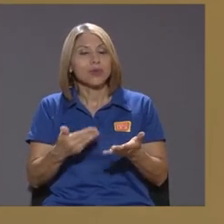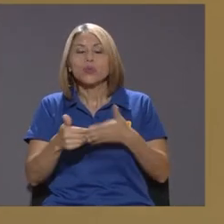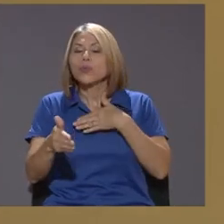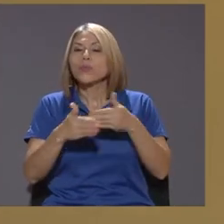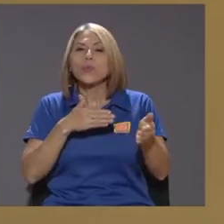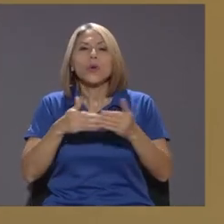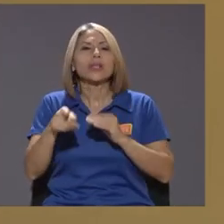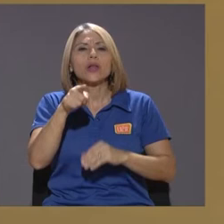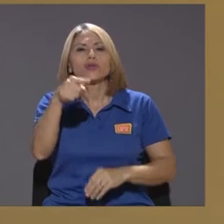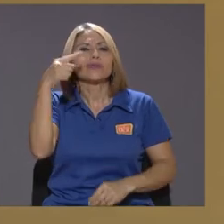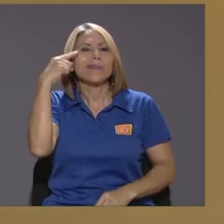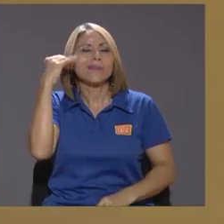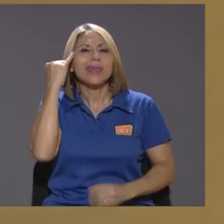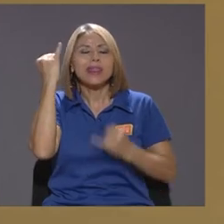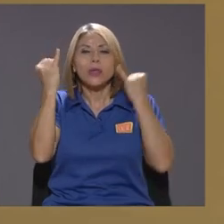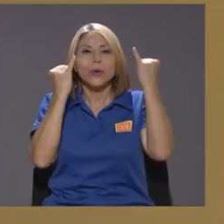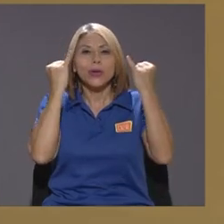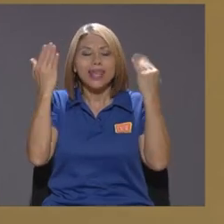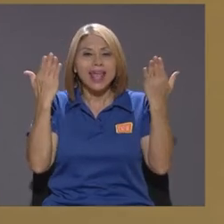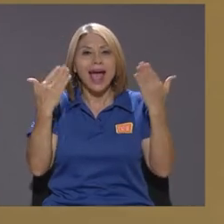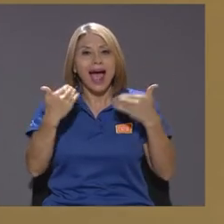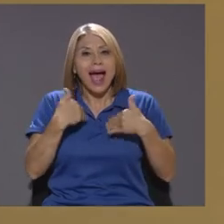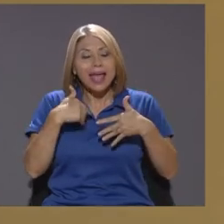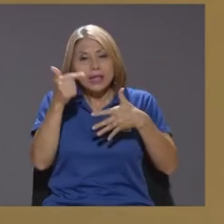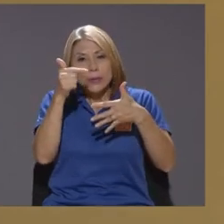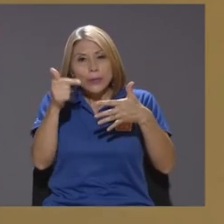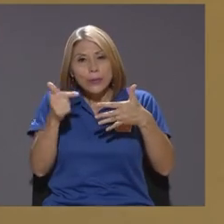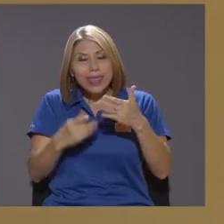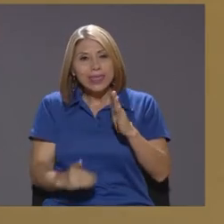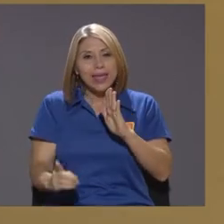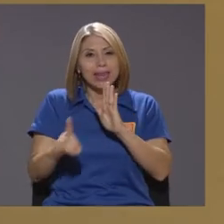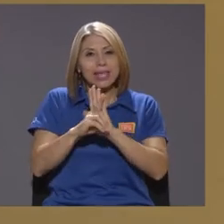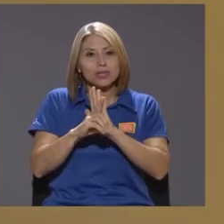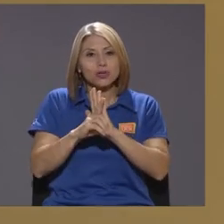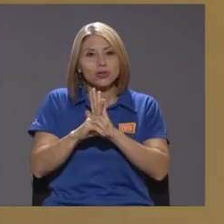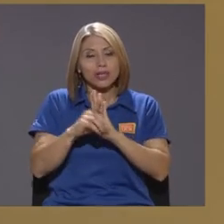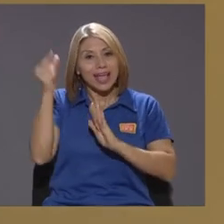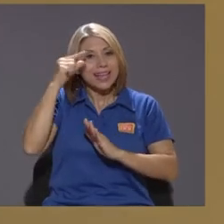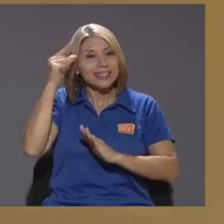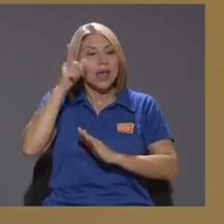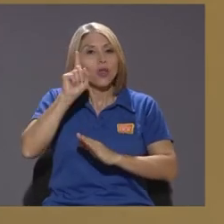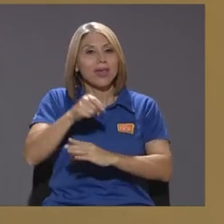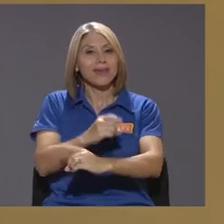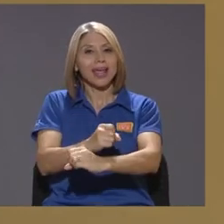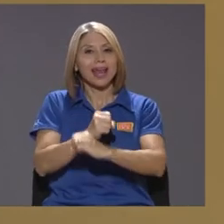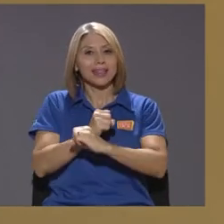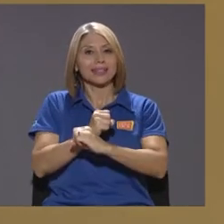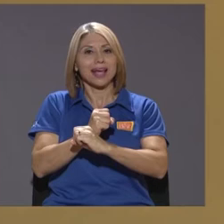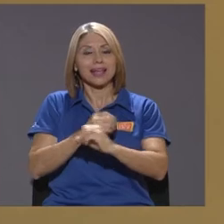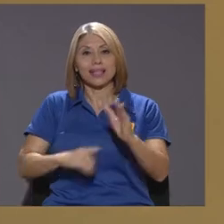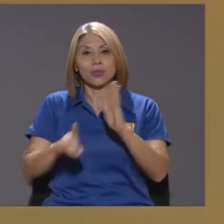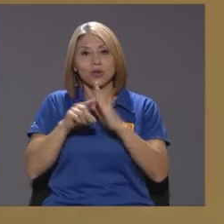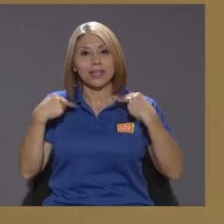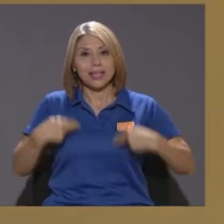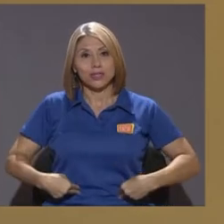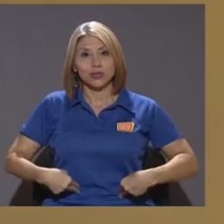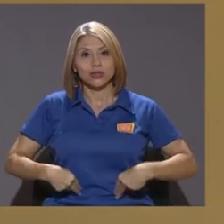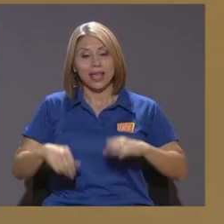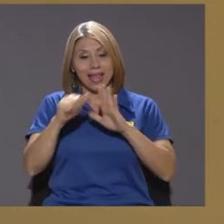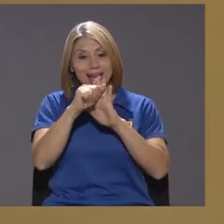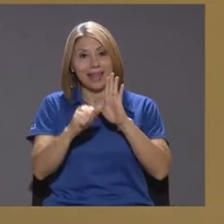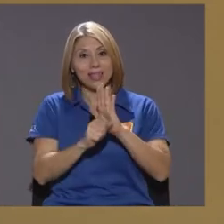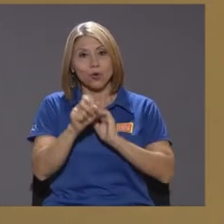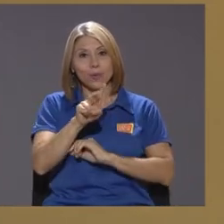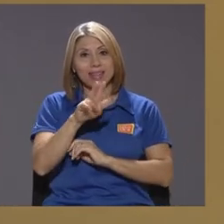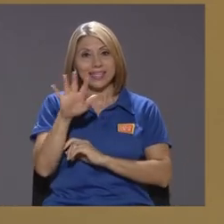de uno hay una serie de derechos que tiene que garantizar el Estado que son los derechos humanos y el artículo 25 indica